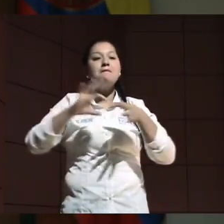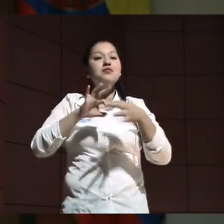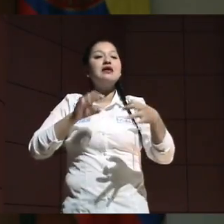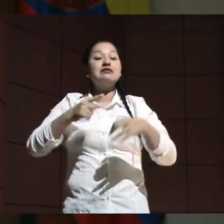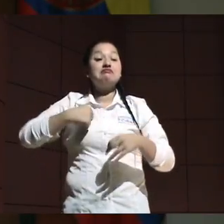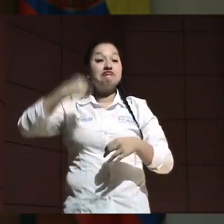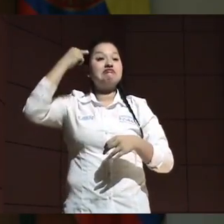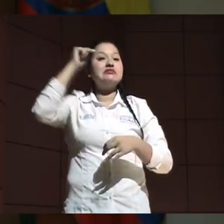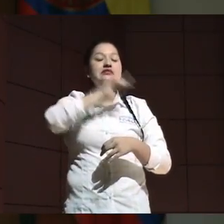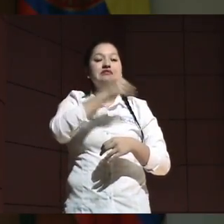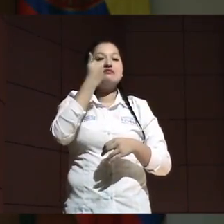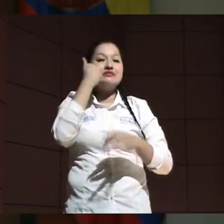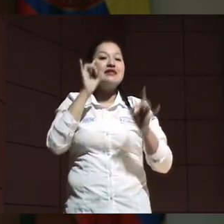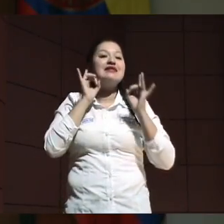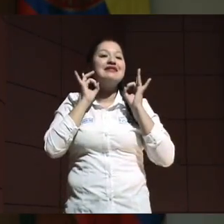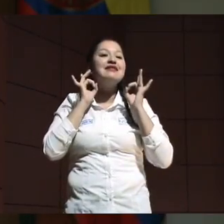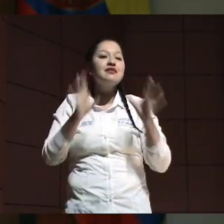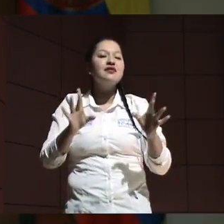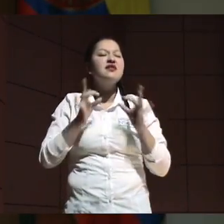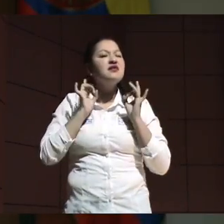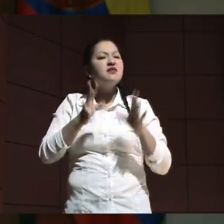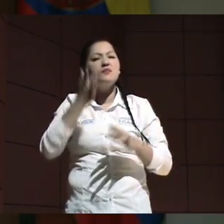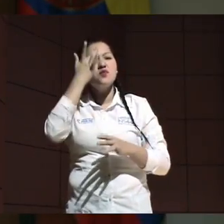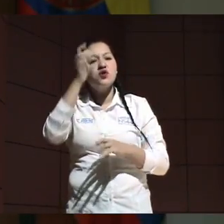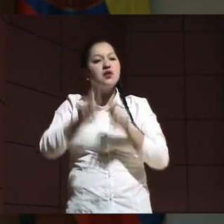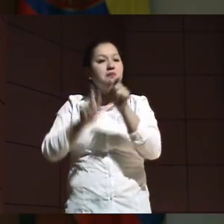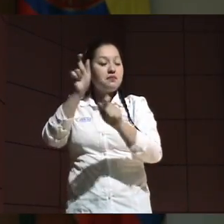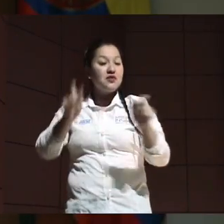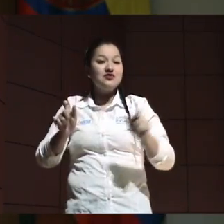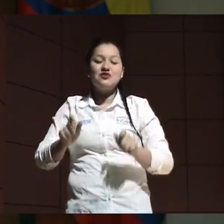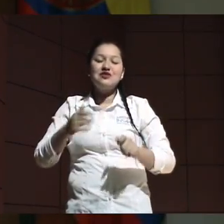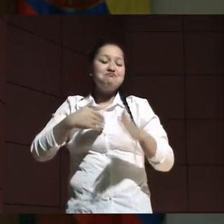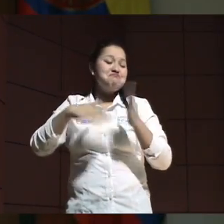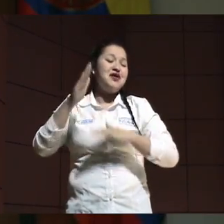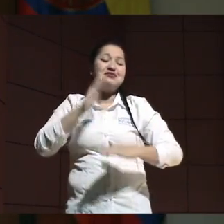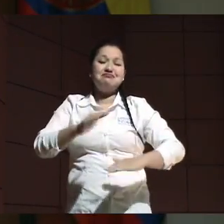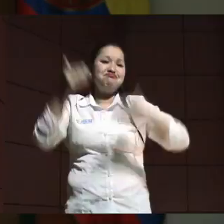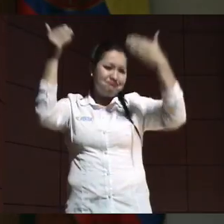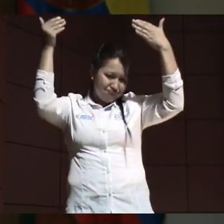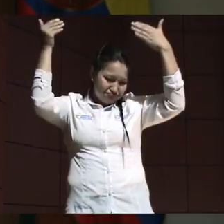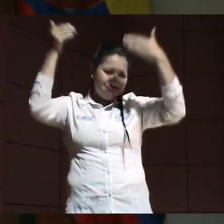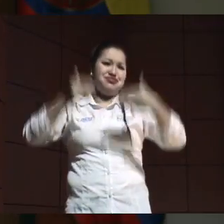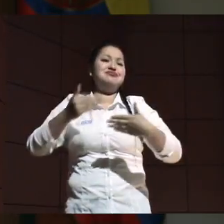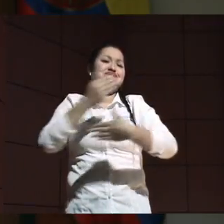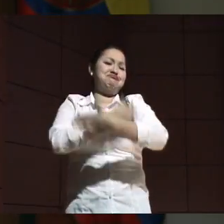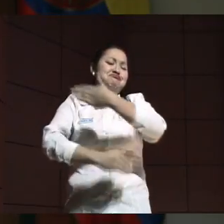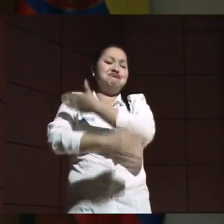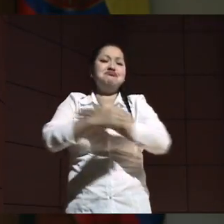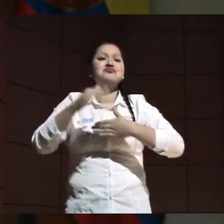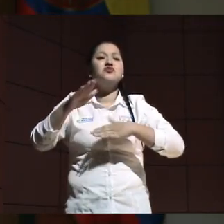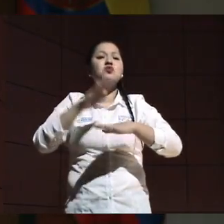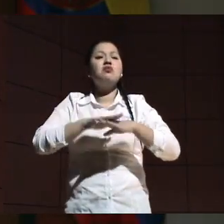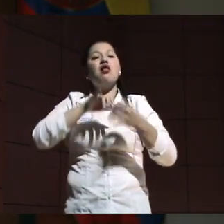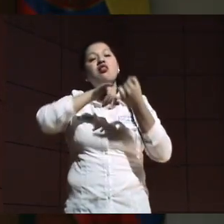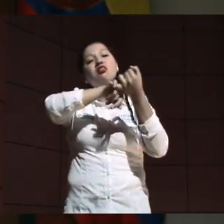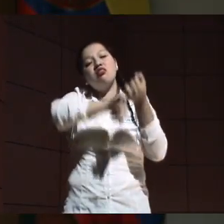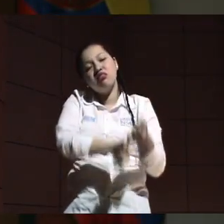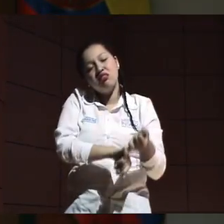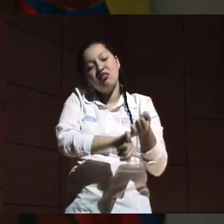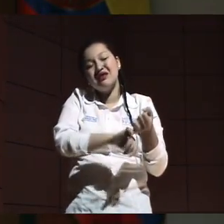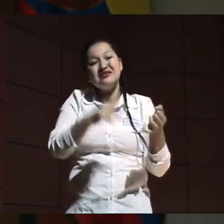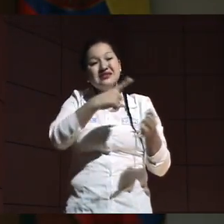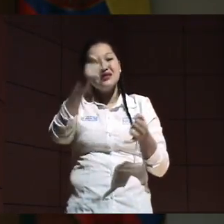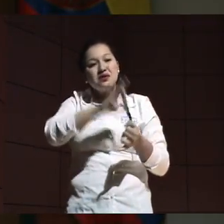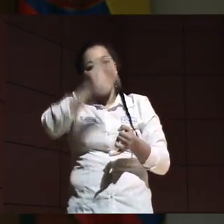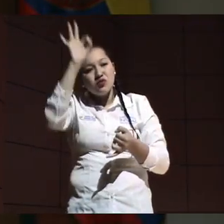considera una enfermedad catastrófica porque el paciente queda severamente discapacitado, con la dependencia absoluta de 100